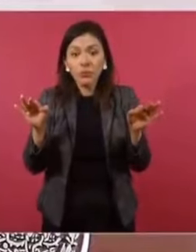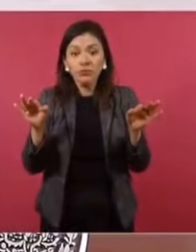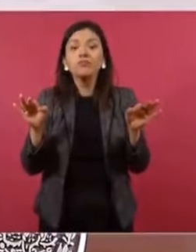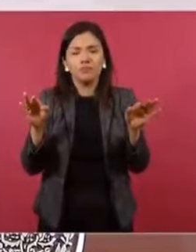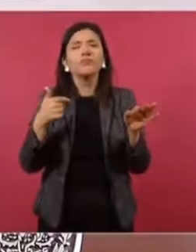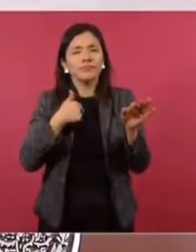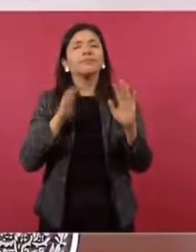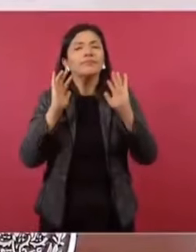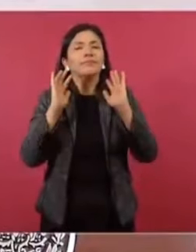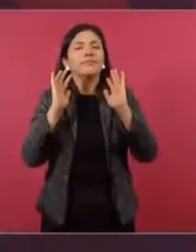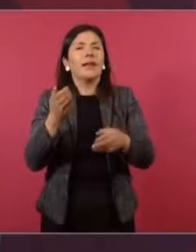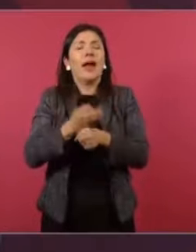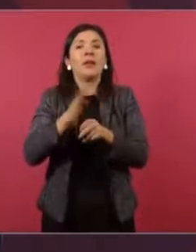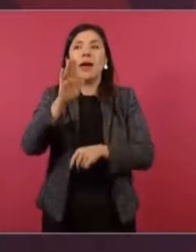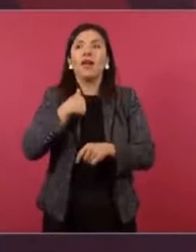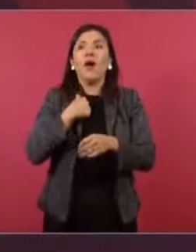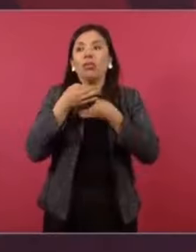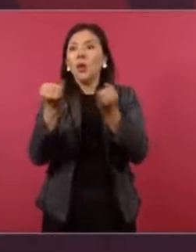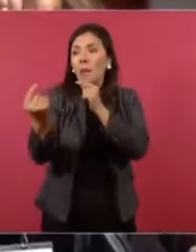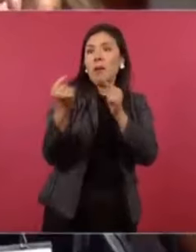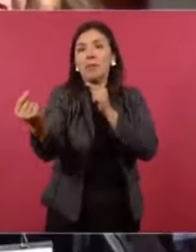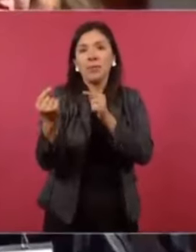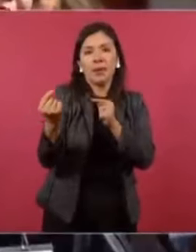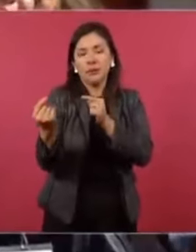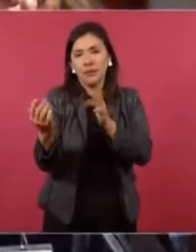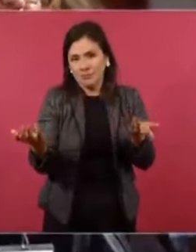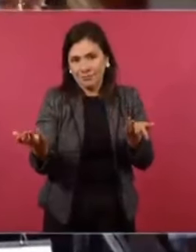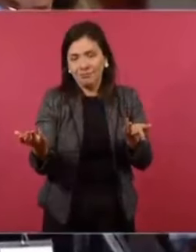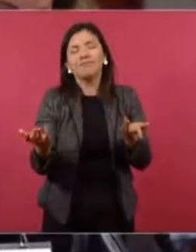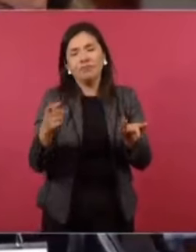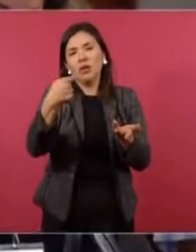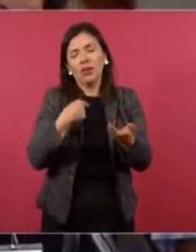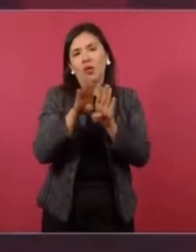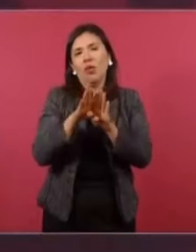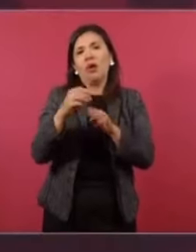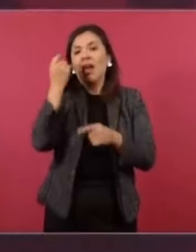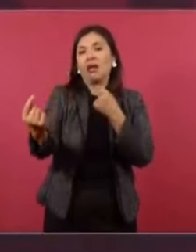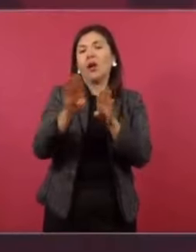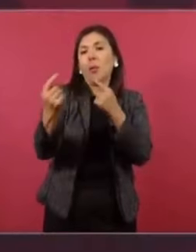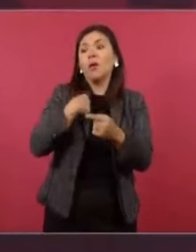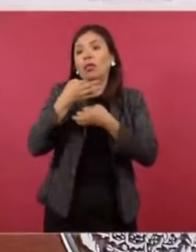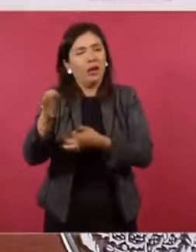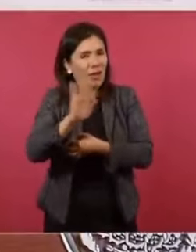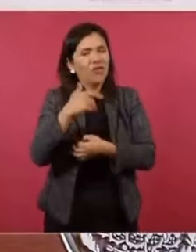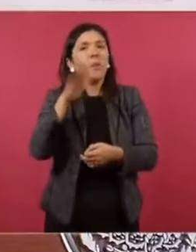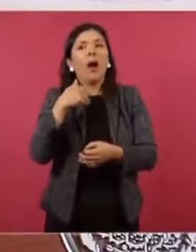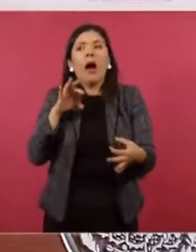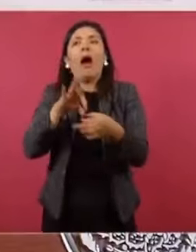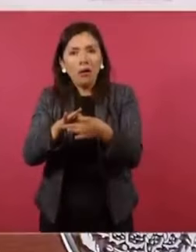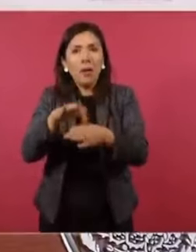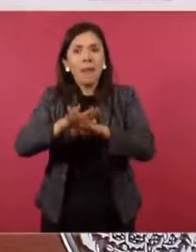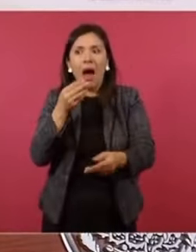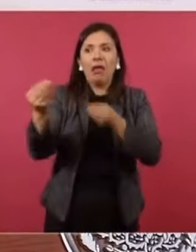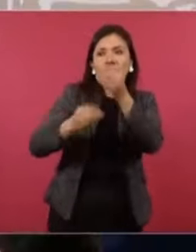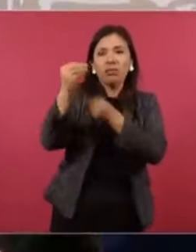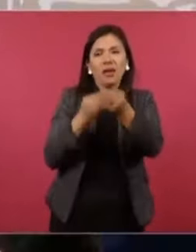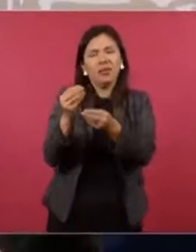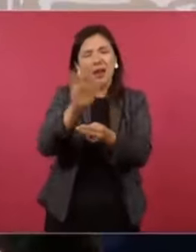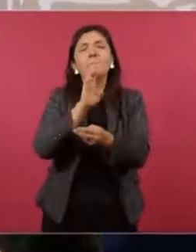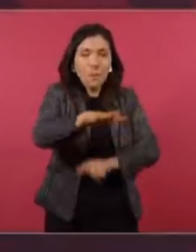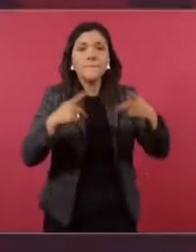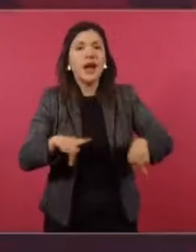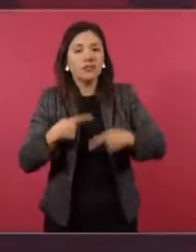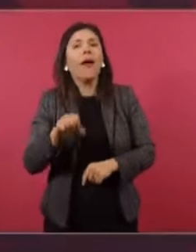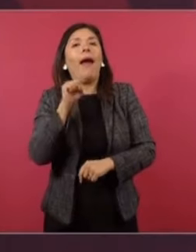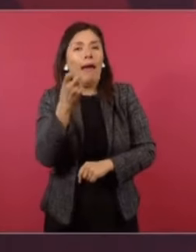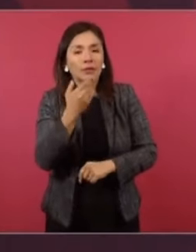Y ya estoy cayendo en la provocación, Reina. No lo estoy provocando. Sí, sí, sí. No, presidente. Me estoy enganchando. Me estoy enganchando. Y mejor vamos a